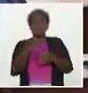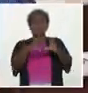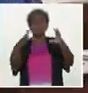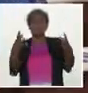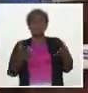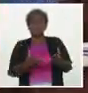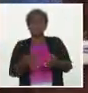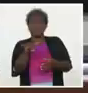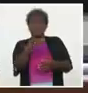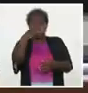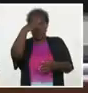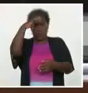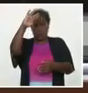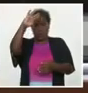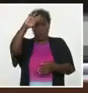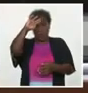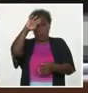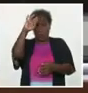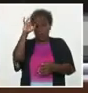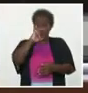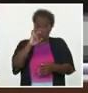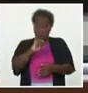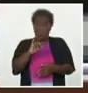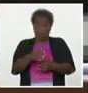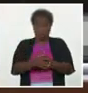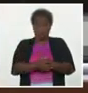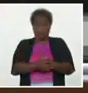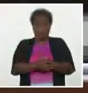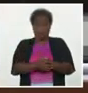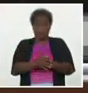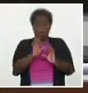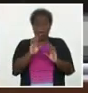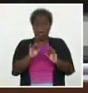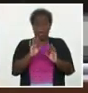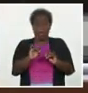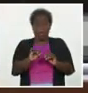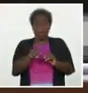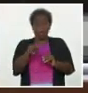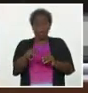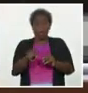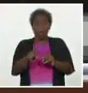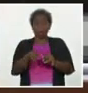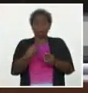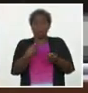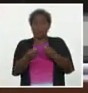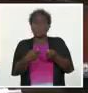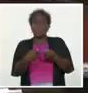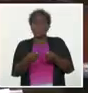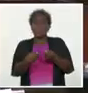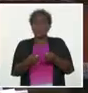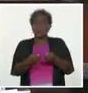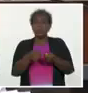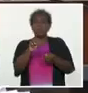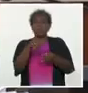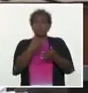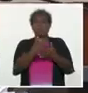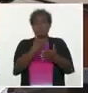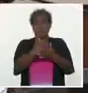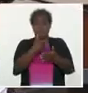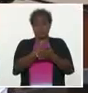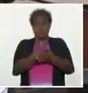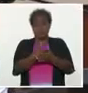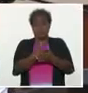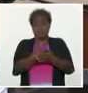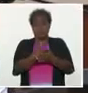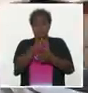y del cual Cuba no ha estado exenta. Se refirió a operaciones monetarias ejecutadas por empresas transnacionales